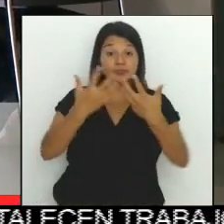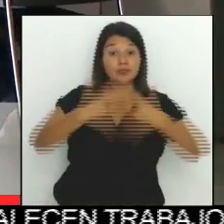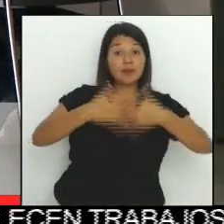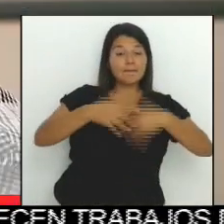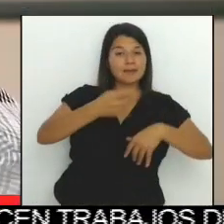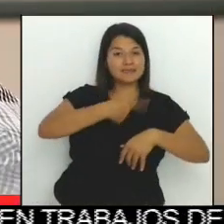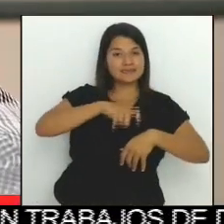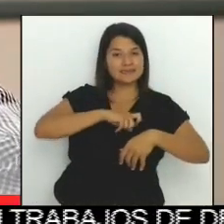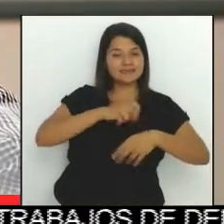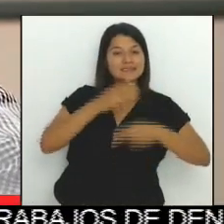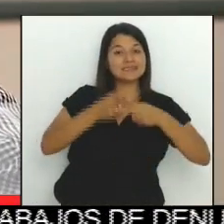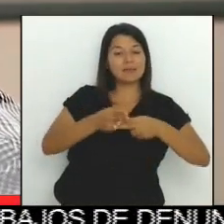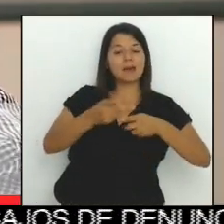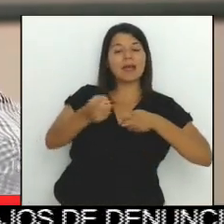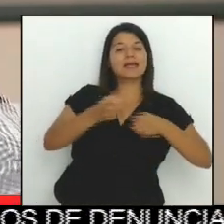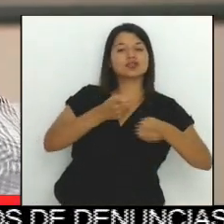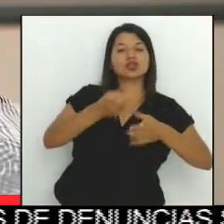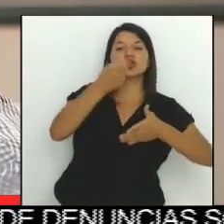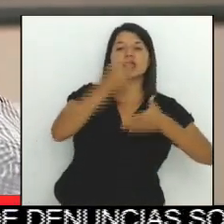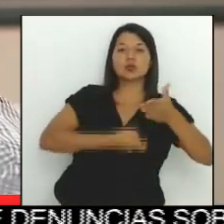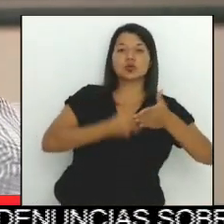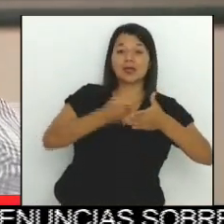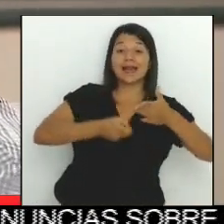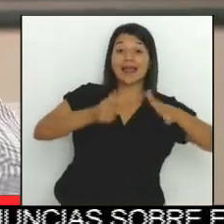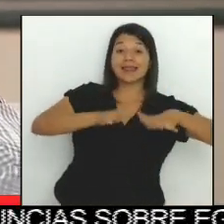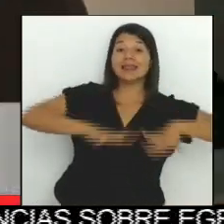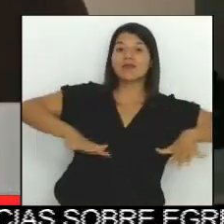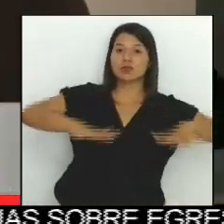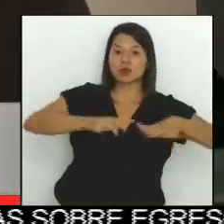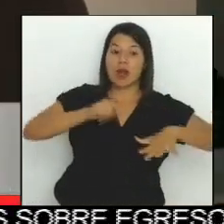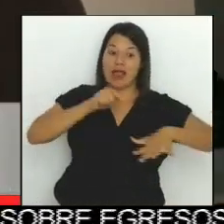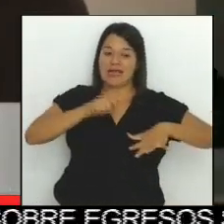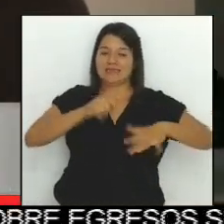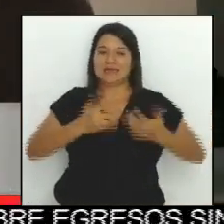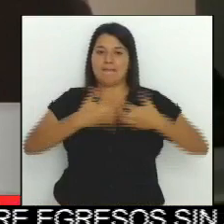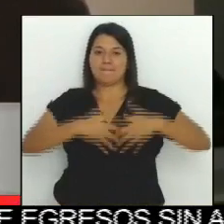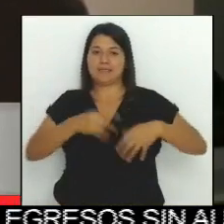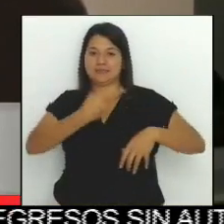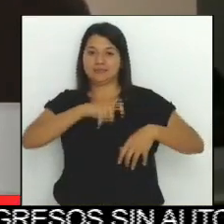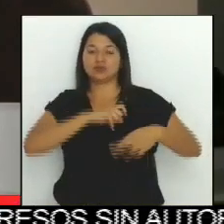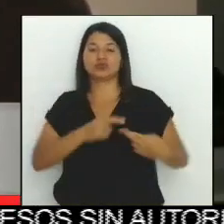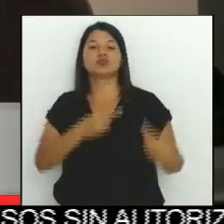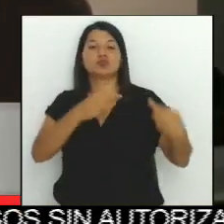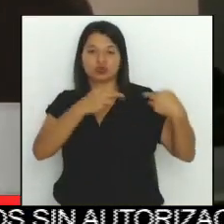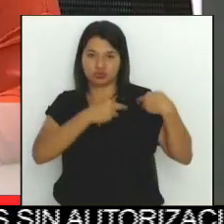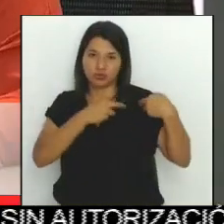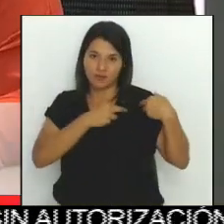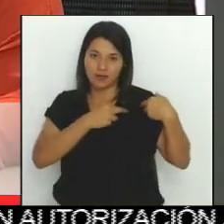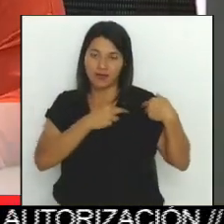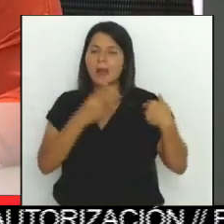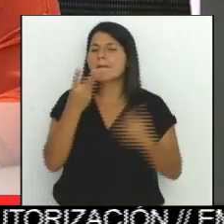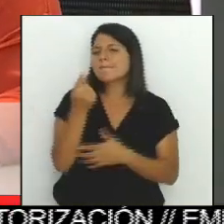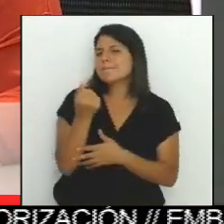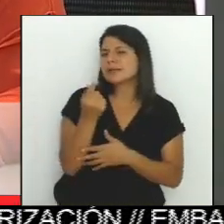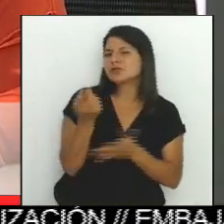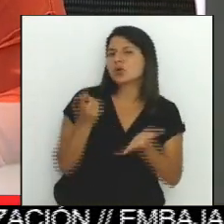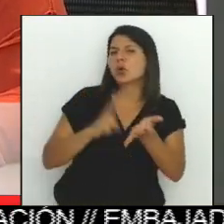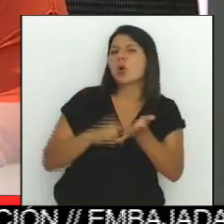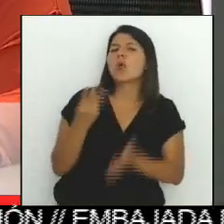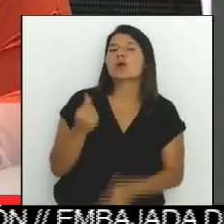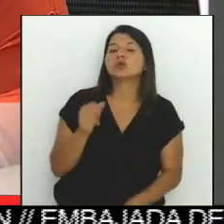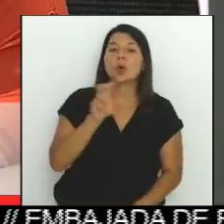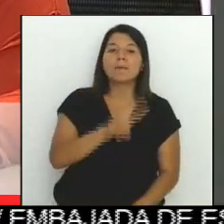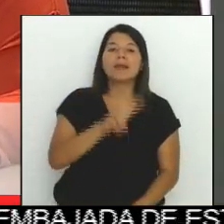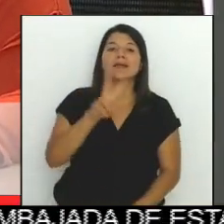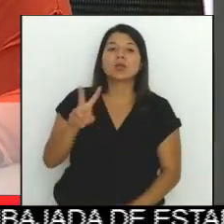Territorial será la encargada de la modernización de los procesos de tributación. El monto total del contrato es de 22 millones de